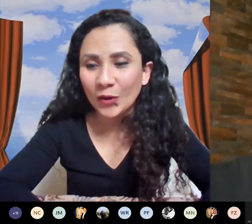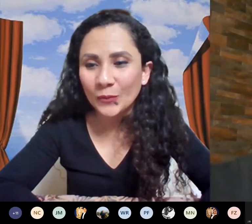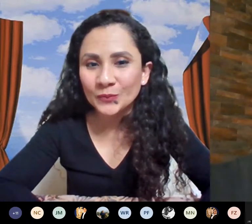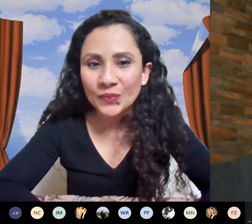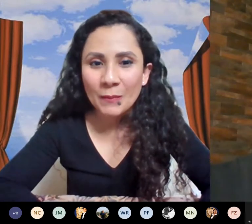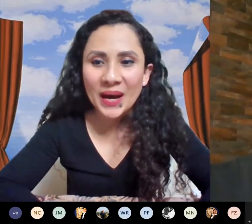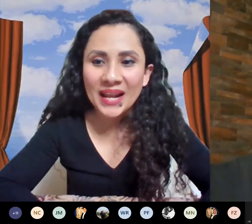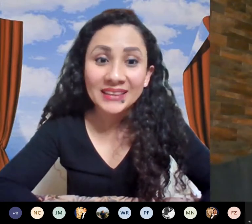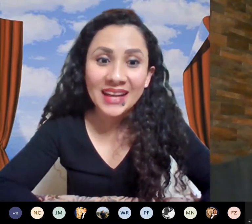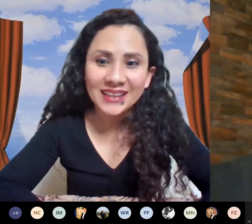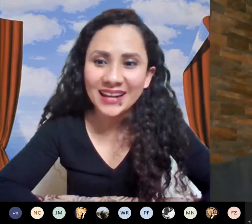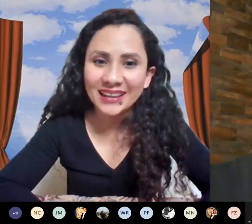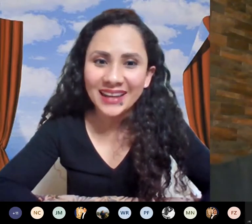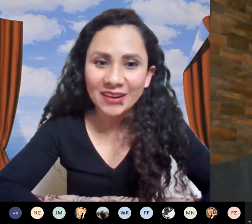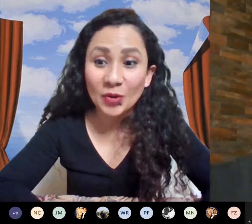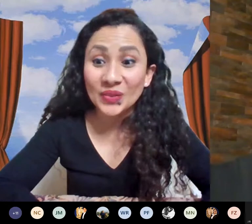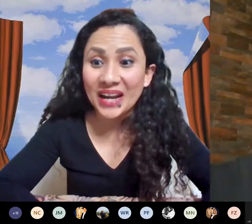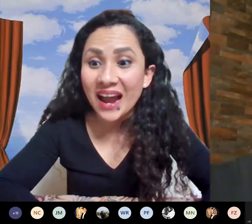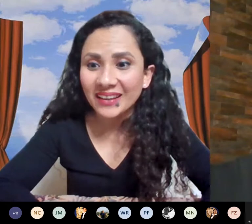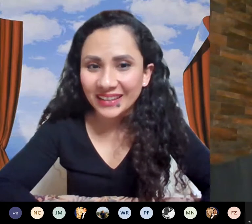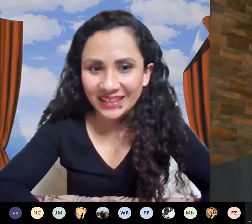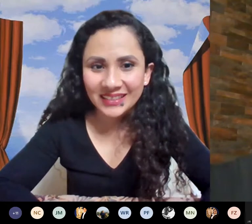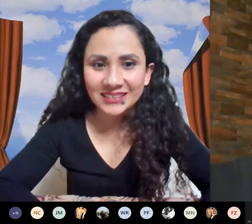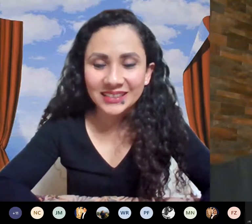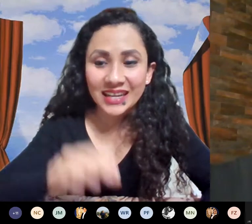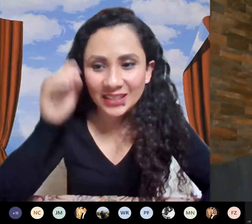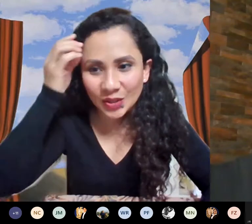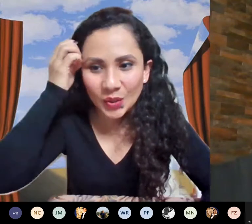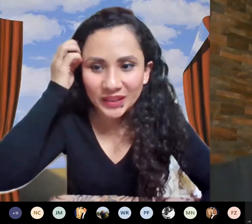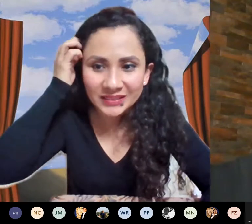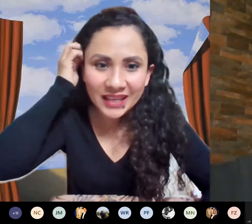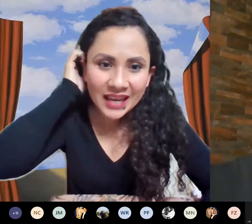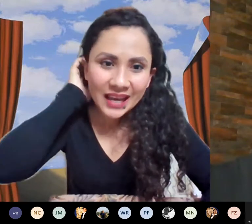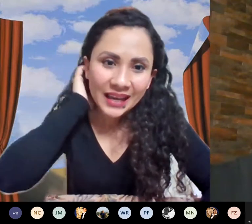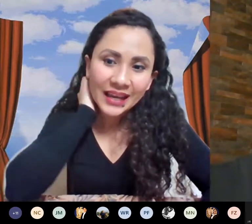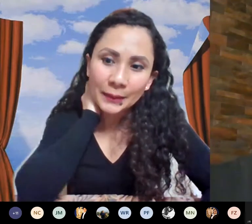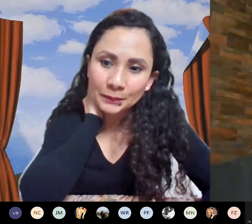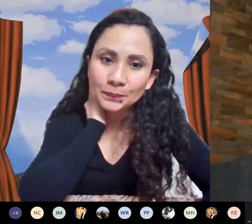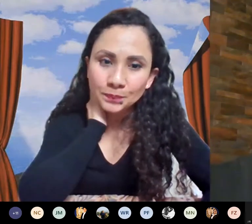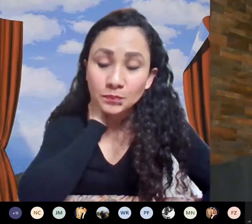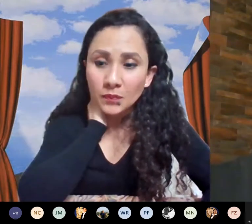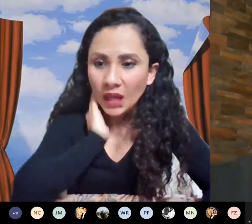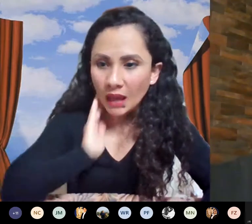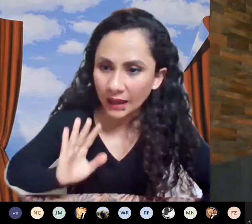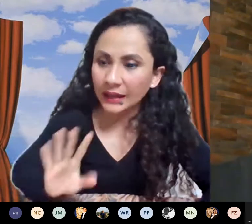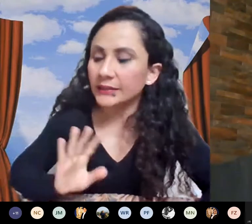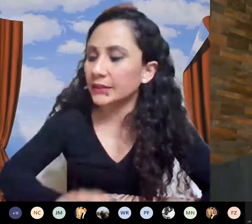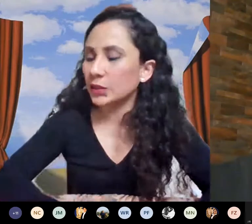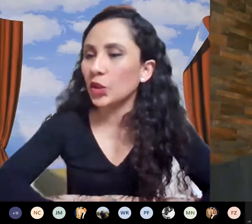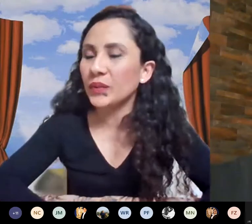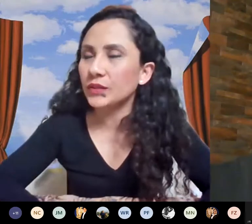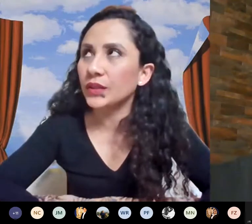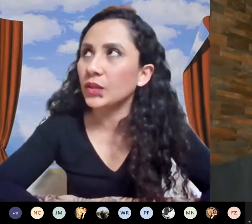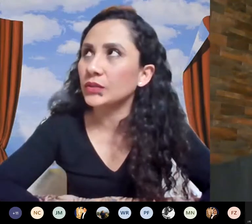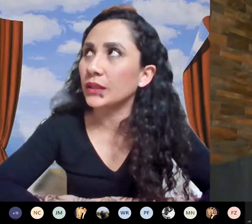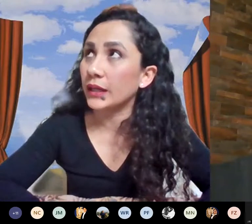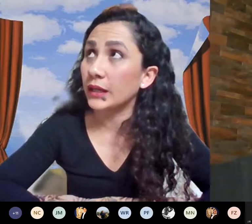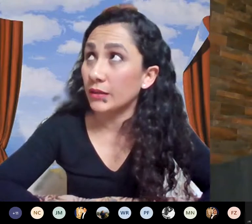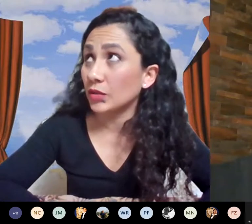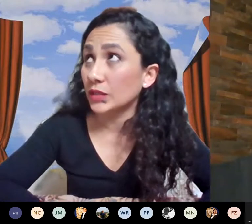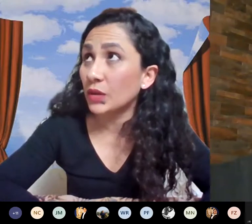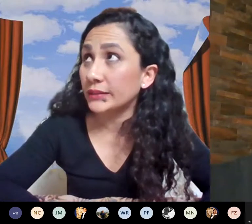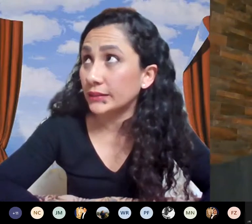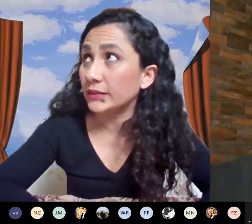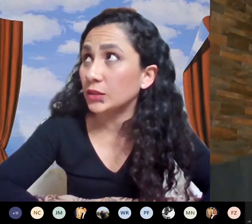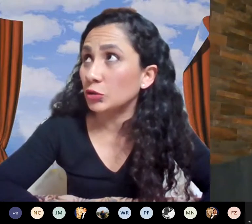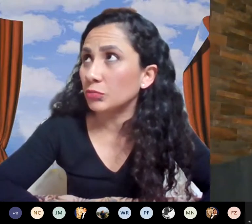automático para tratar de encontrar esas relaciones en ese sentido mencioné los